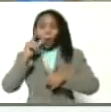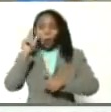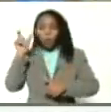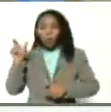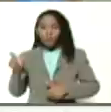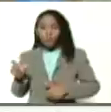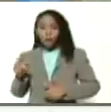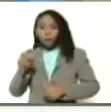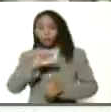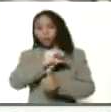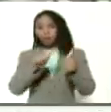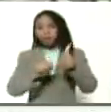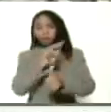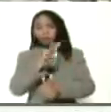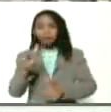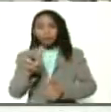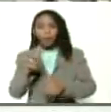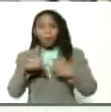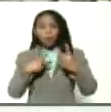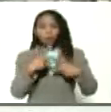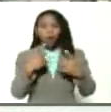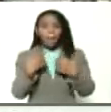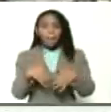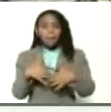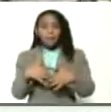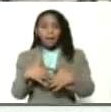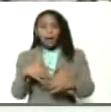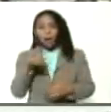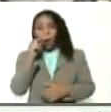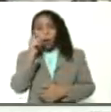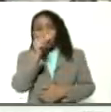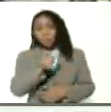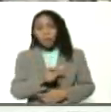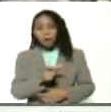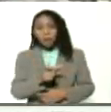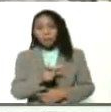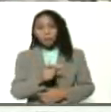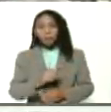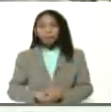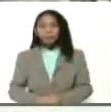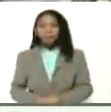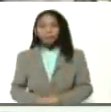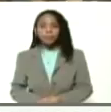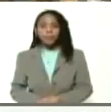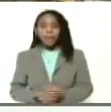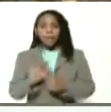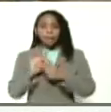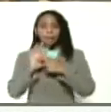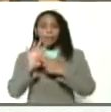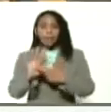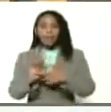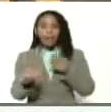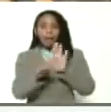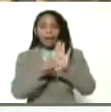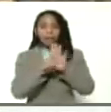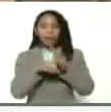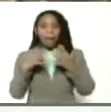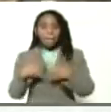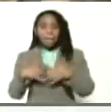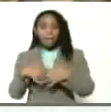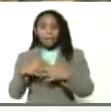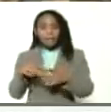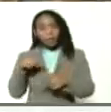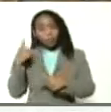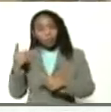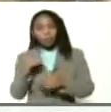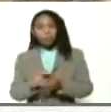vicepresidente de producción de la empresa y el ingeniero Acranantay Fur representante delegal de la empresa agrodellano